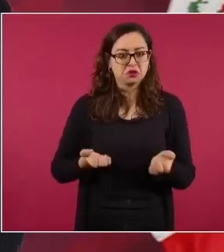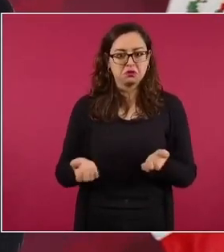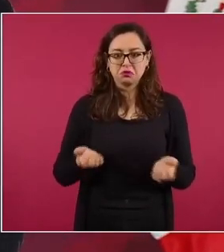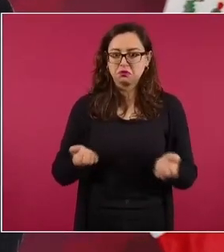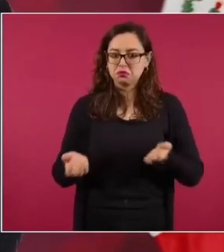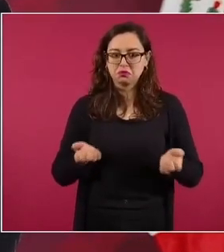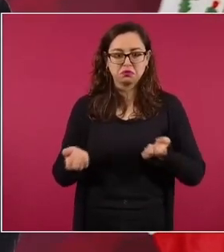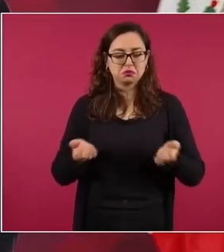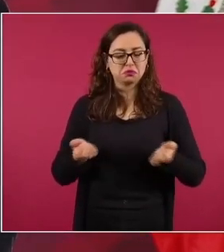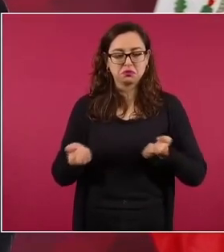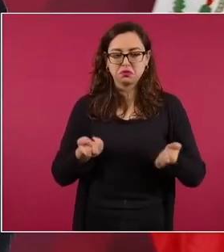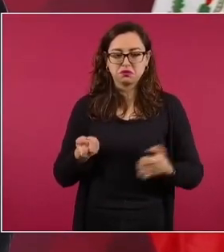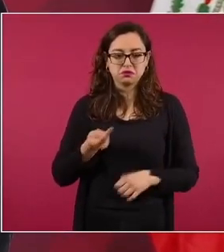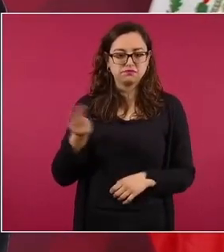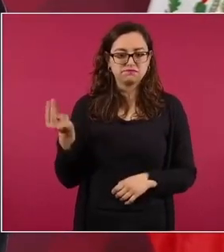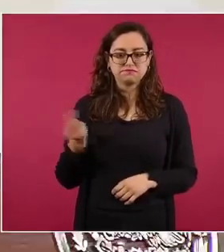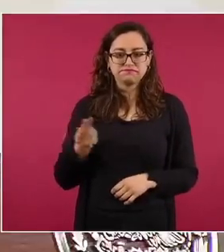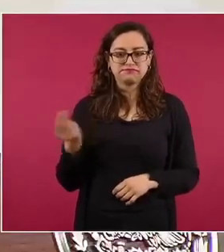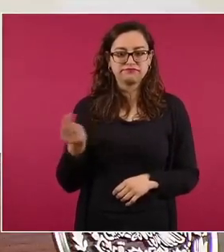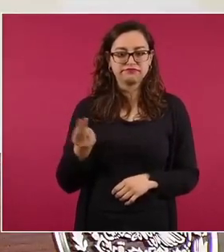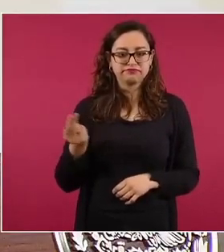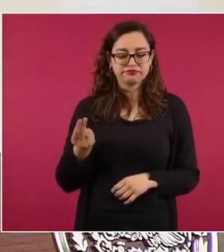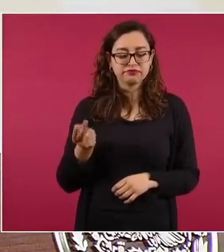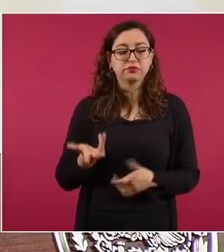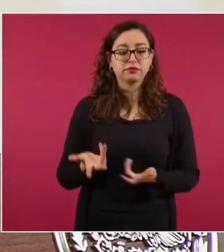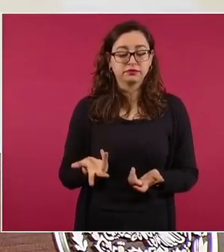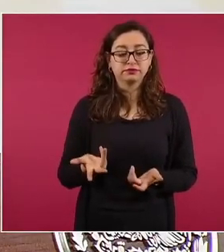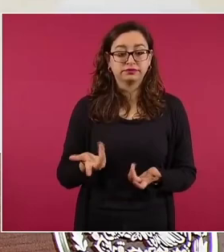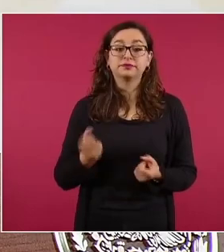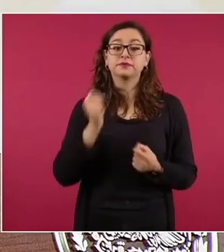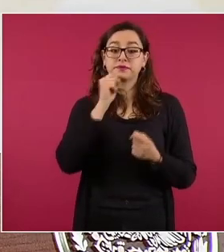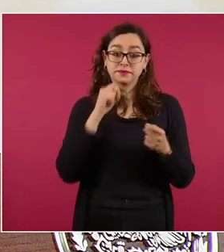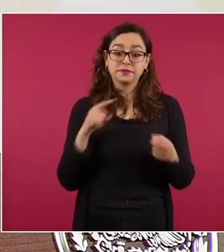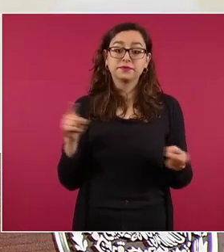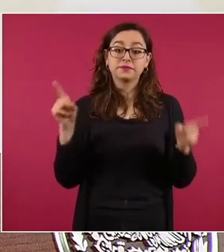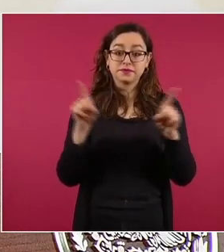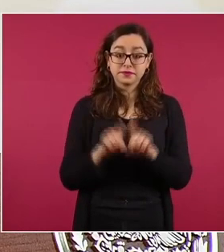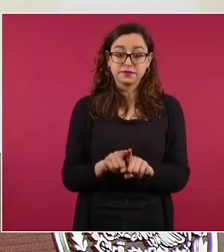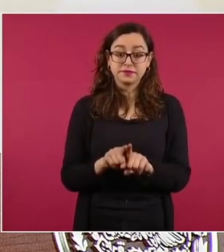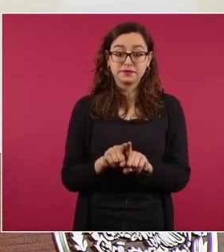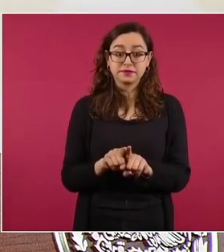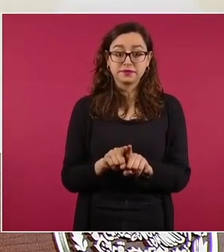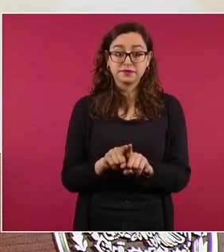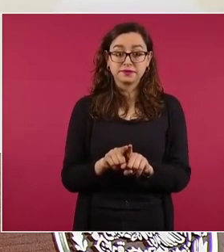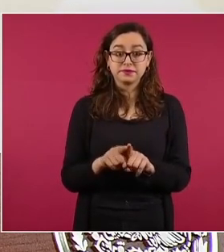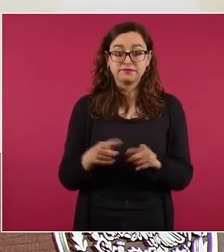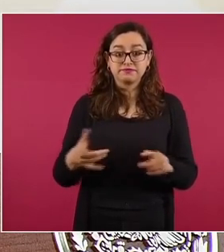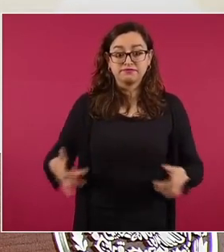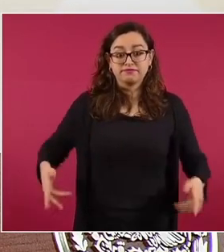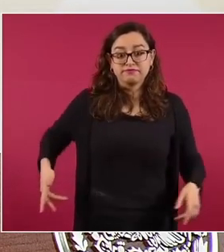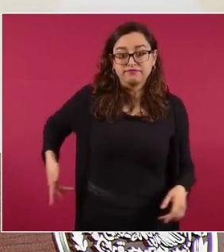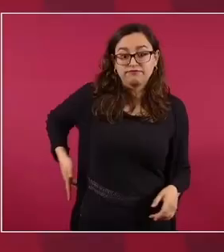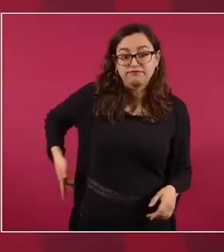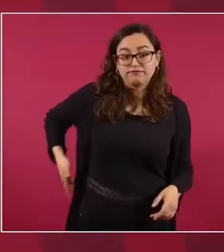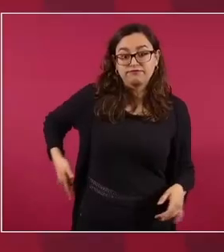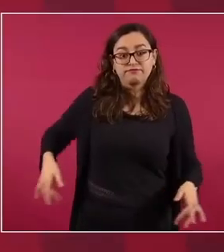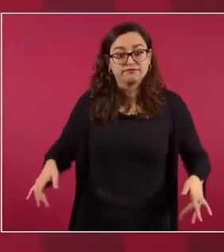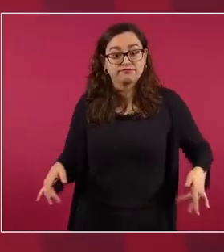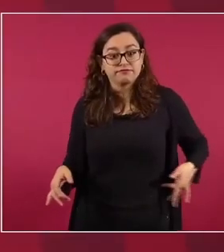ejercicio y cuidar también los riñones, porque